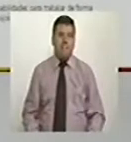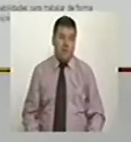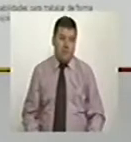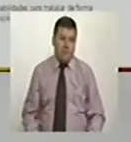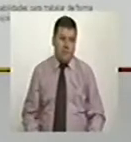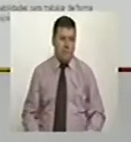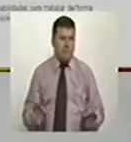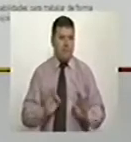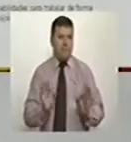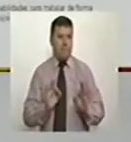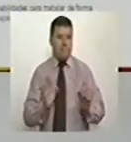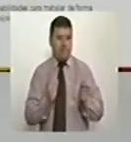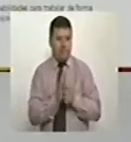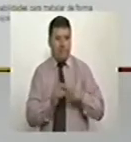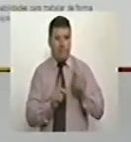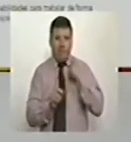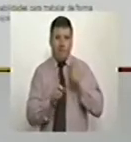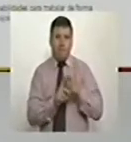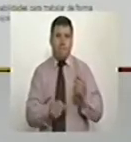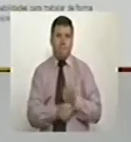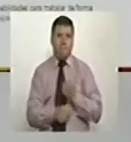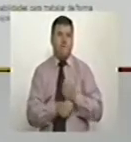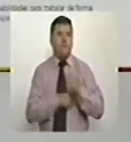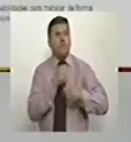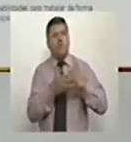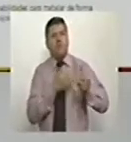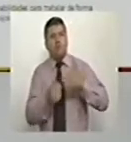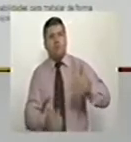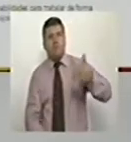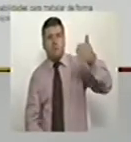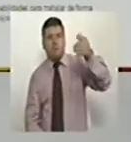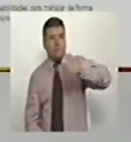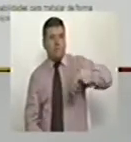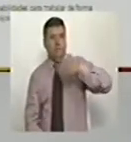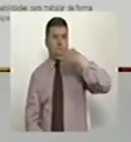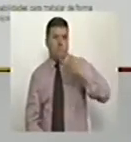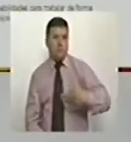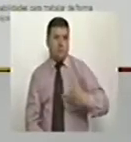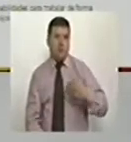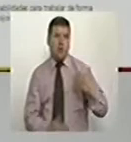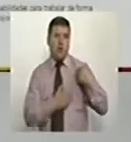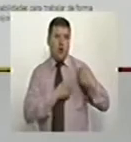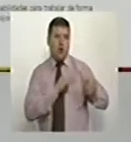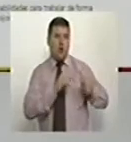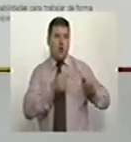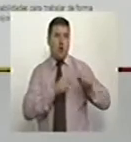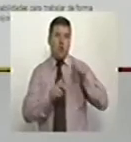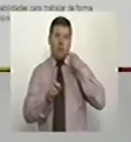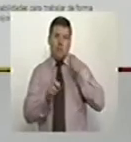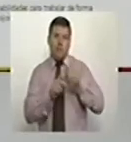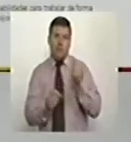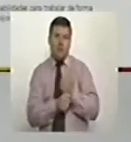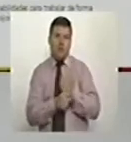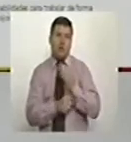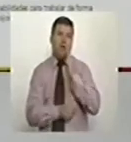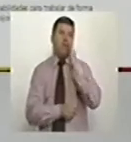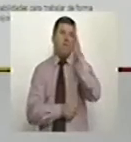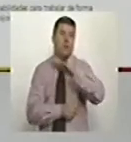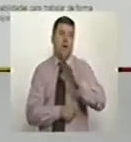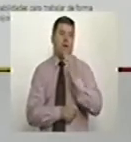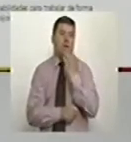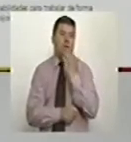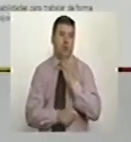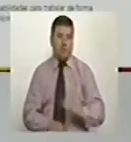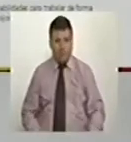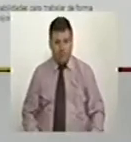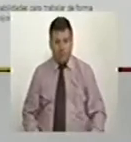Preparar el mercado laboral, sin importar la edad, para que sea realmente competitivo en los trabajos del mañana. Ejemplo,